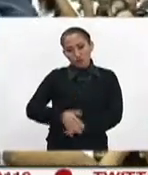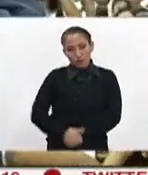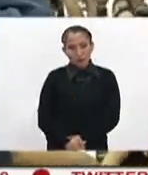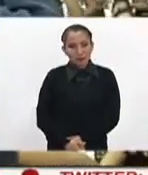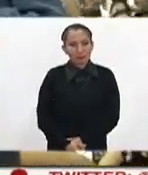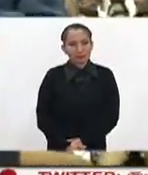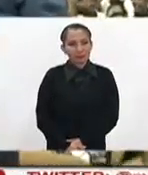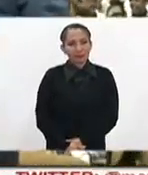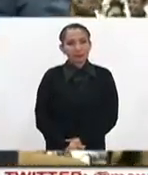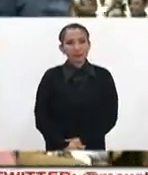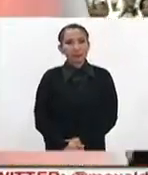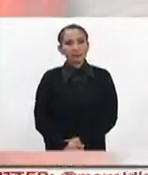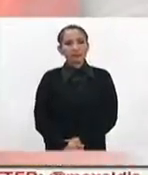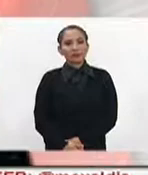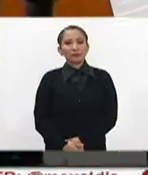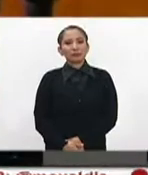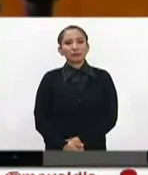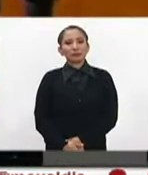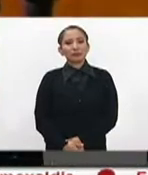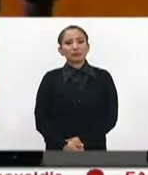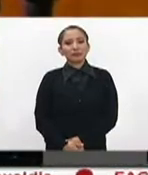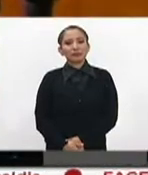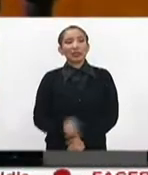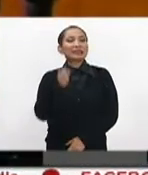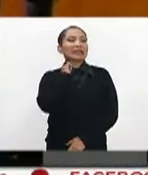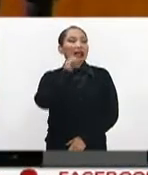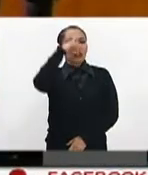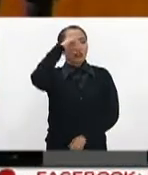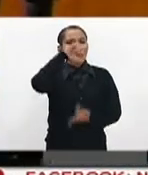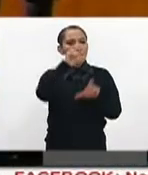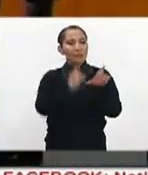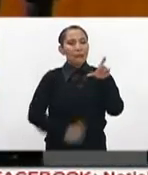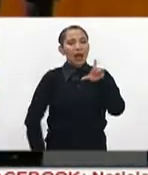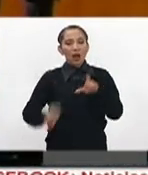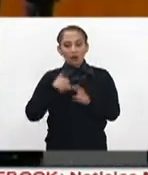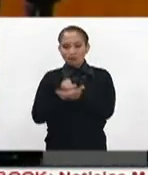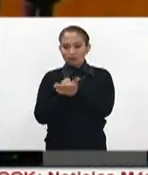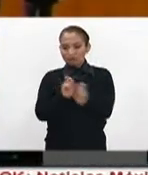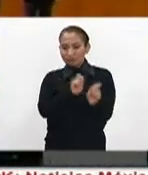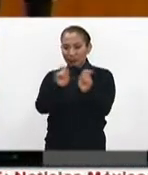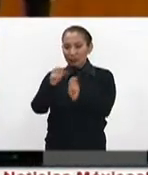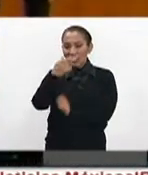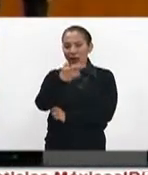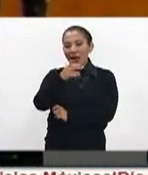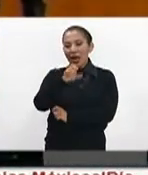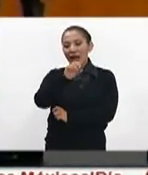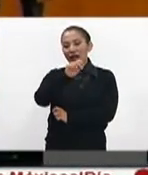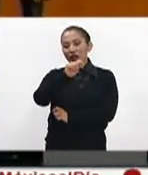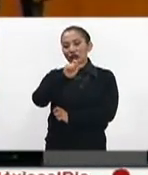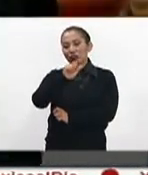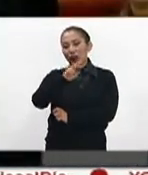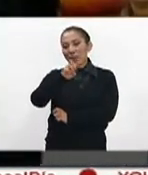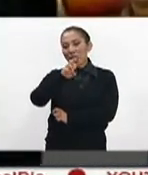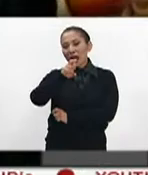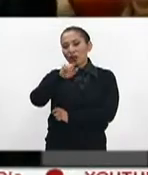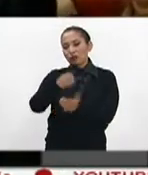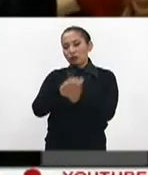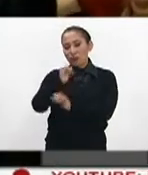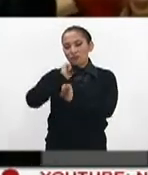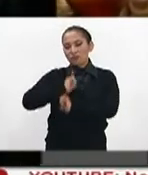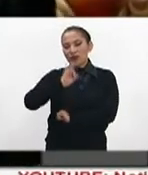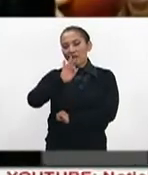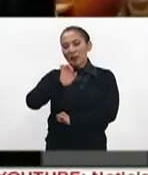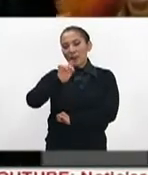Rodríguez El Bronco. El Senado de la República designó a Héctor Marcos Díaz Santa Ana como nuevo